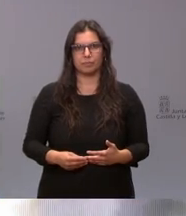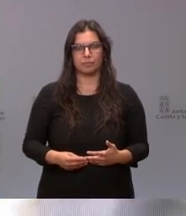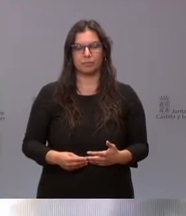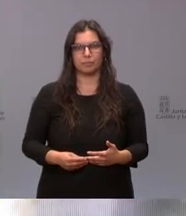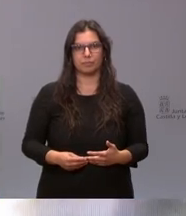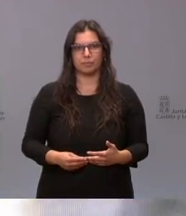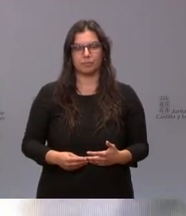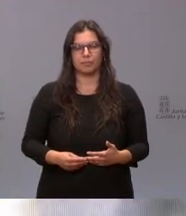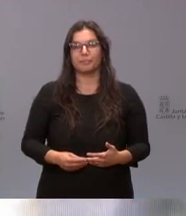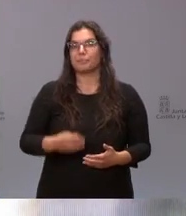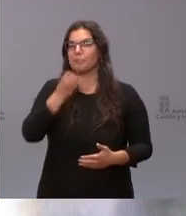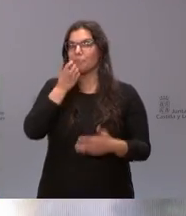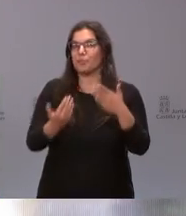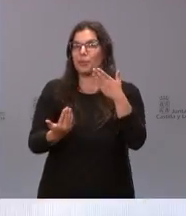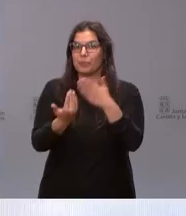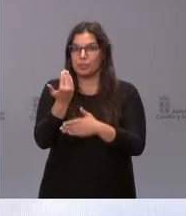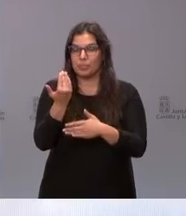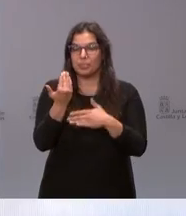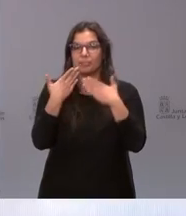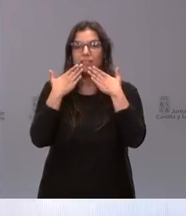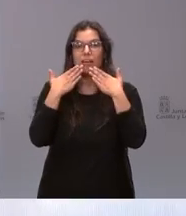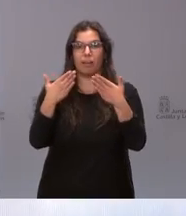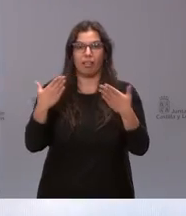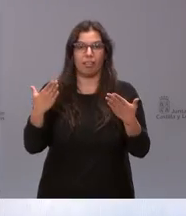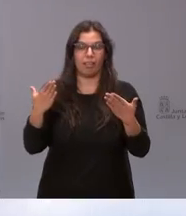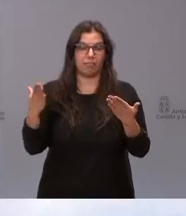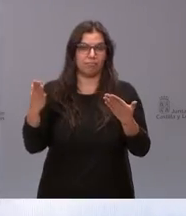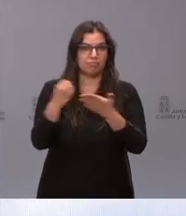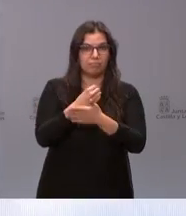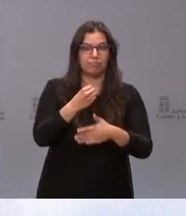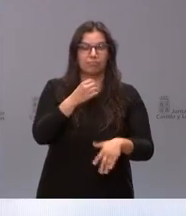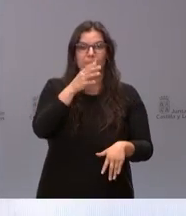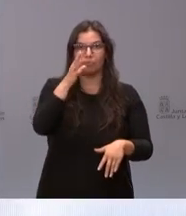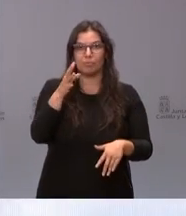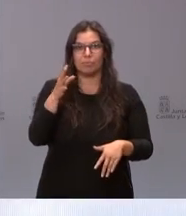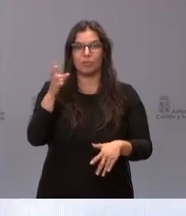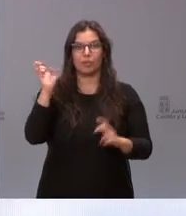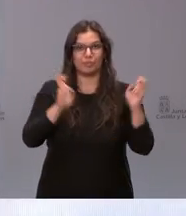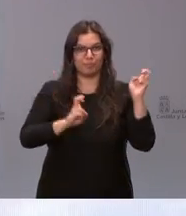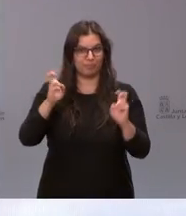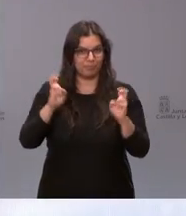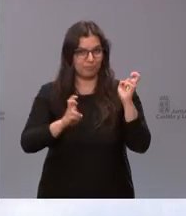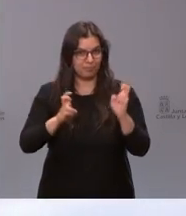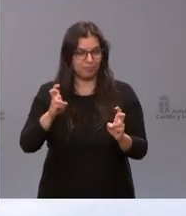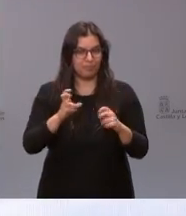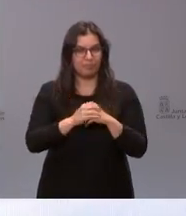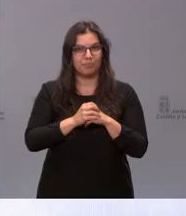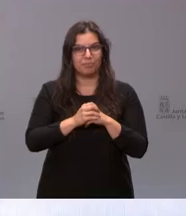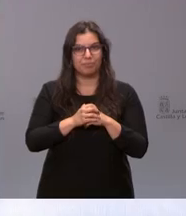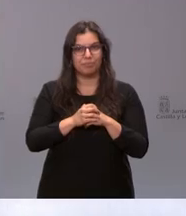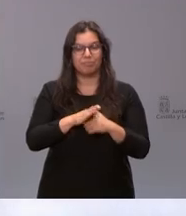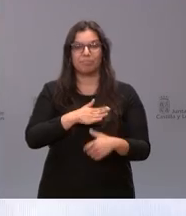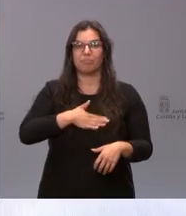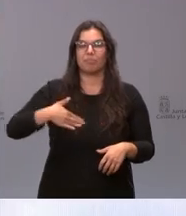muy buenos días muchas gracias a todos por por vuestra presencia quiero